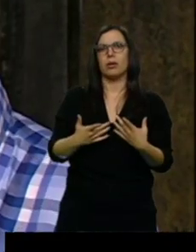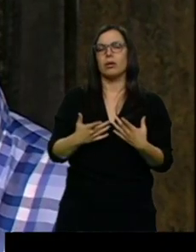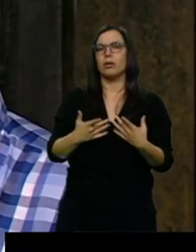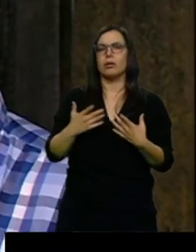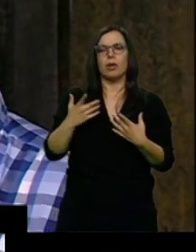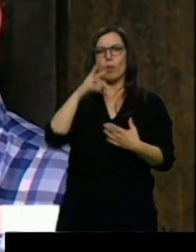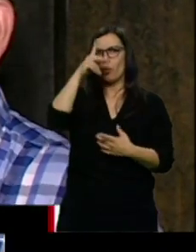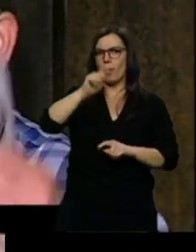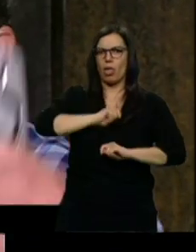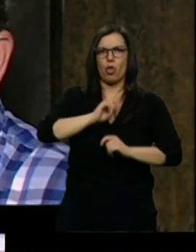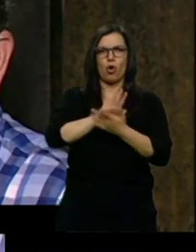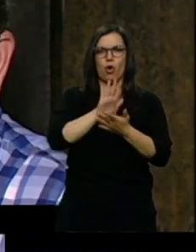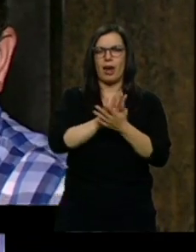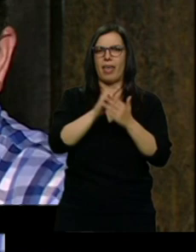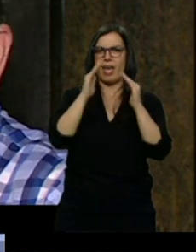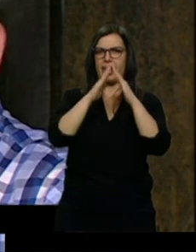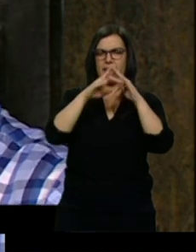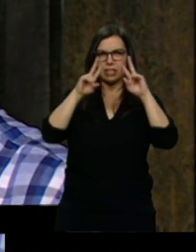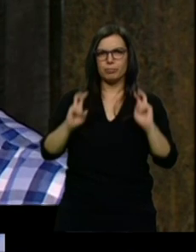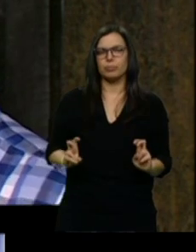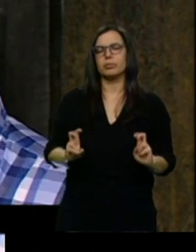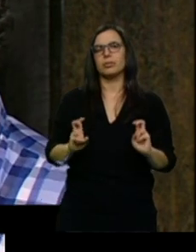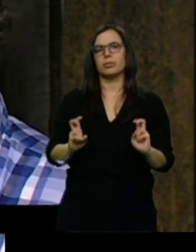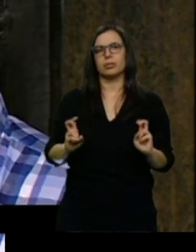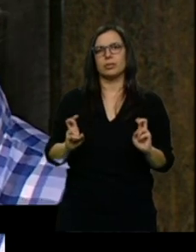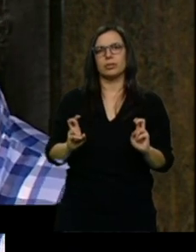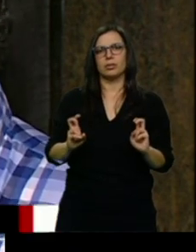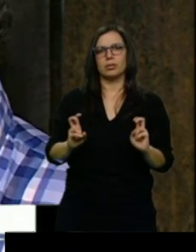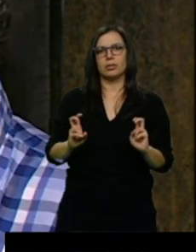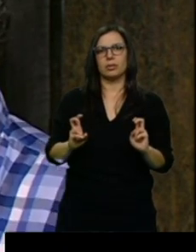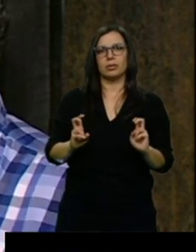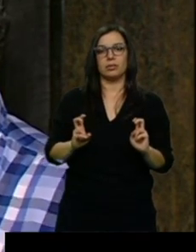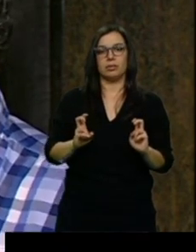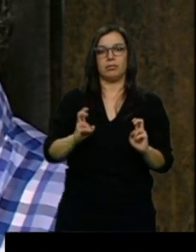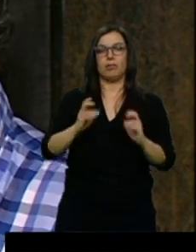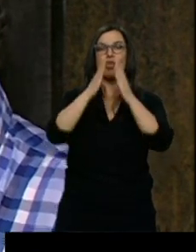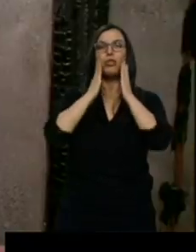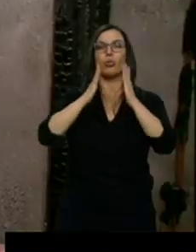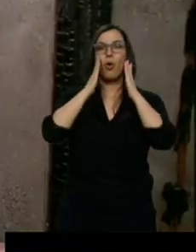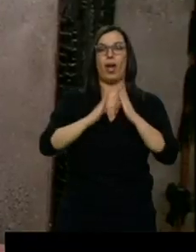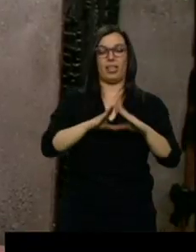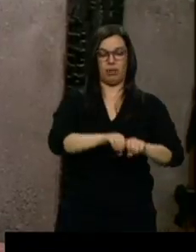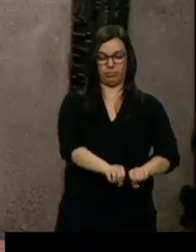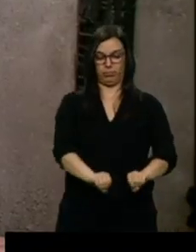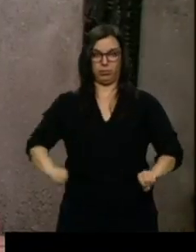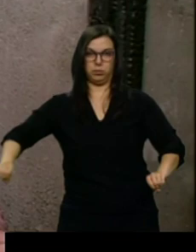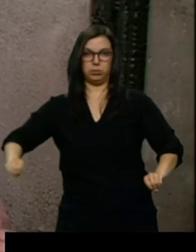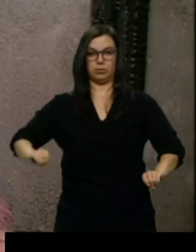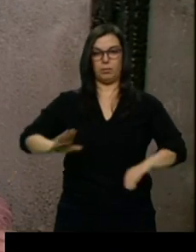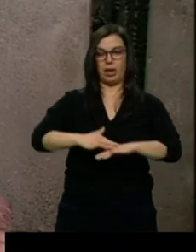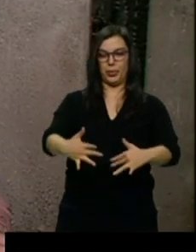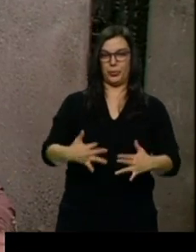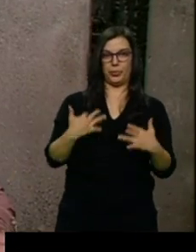saliéramos de casa, que pusiéramos toallas en las puertas para que no entrase el humo y tal. La puerta, mira,